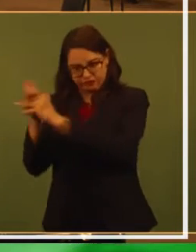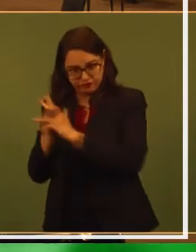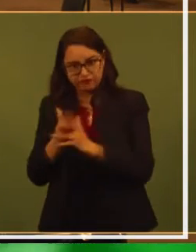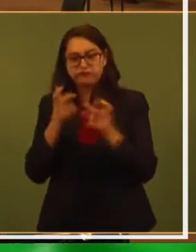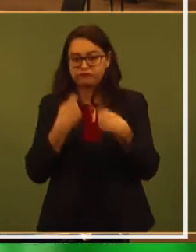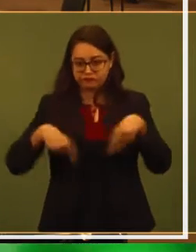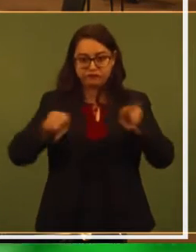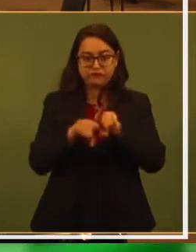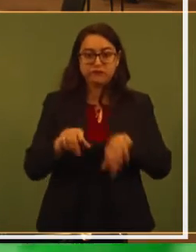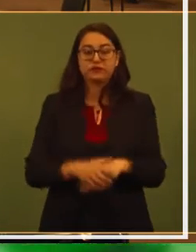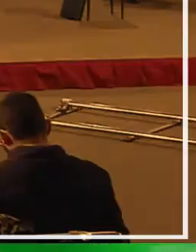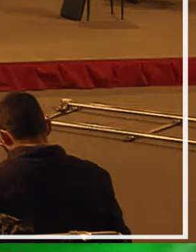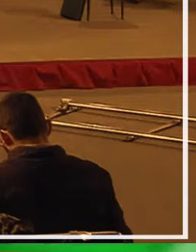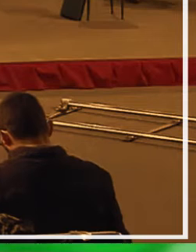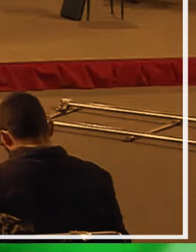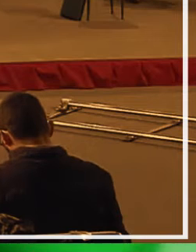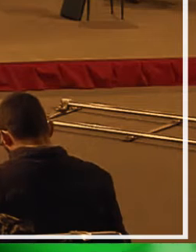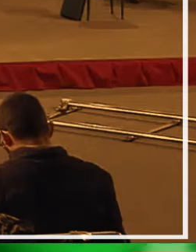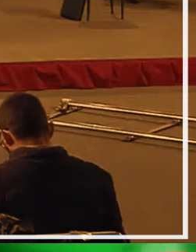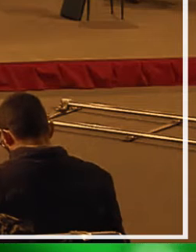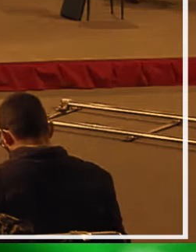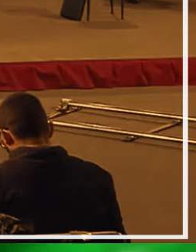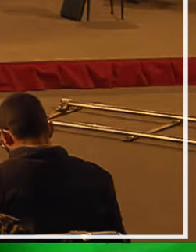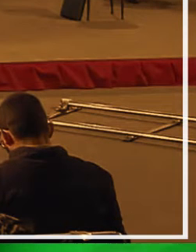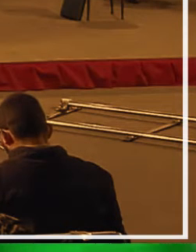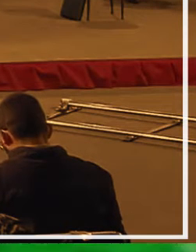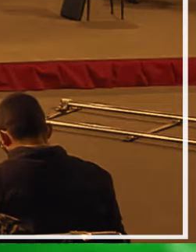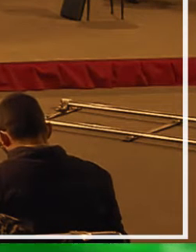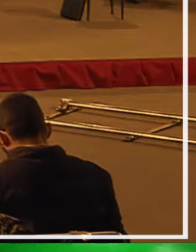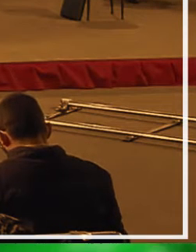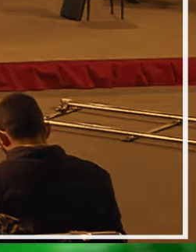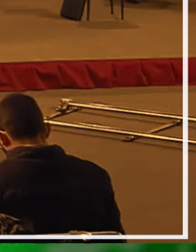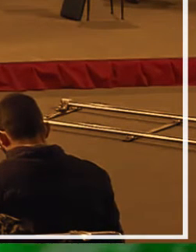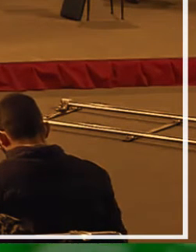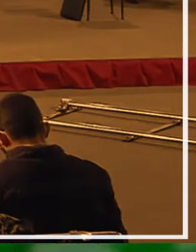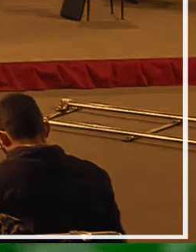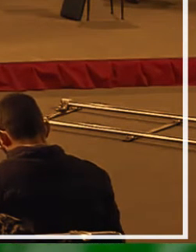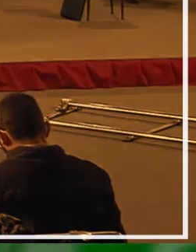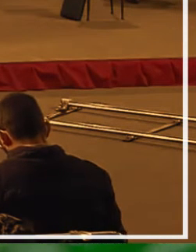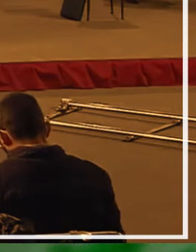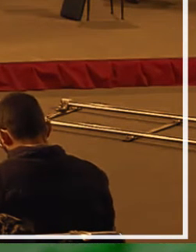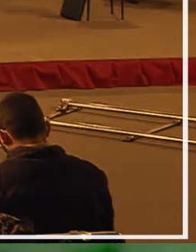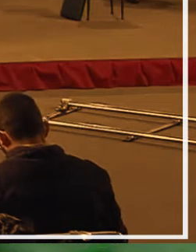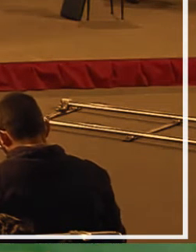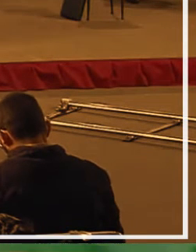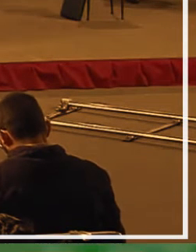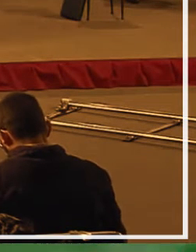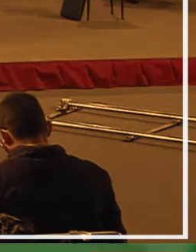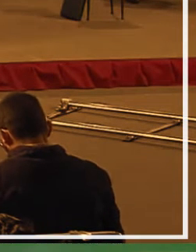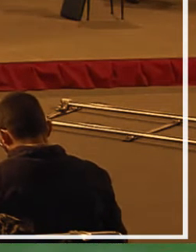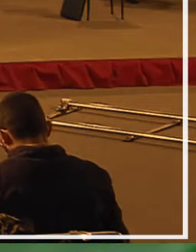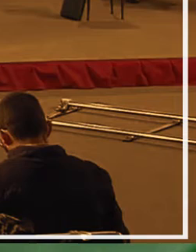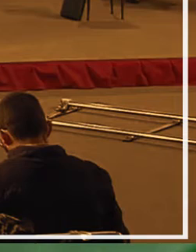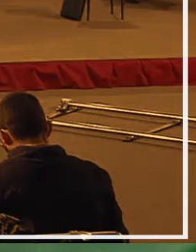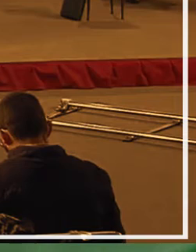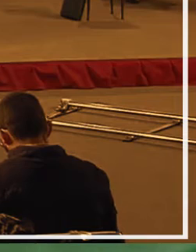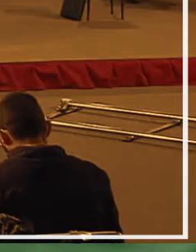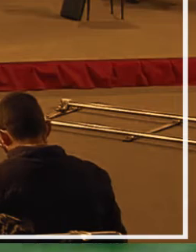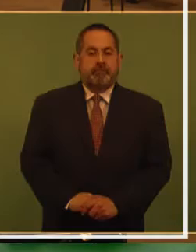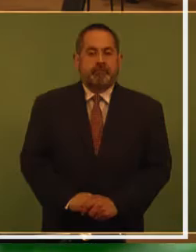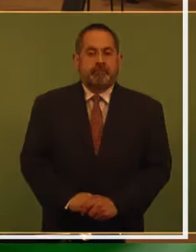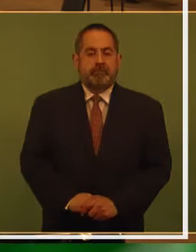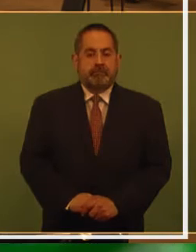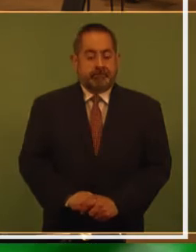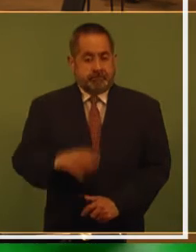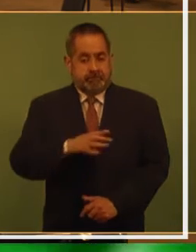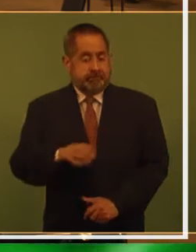delitos contra las mujeres que se presentan principalmente en 16 municipios de atención